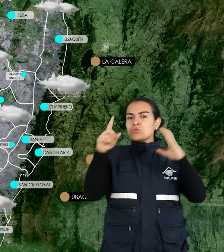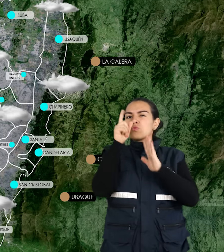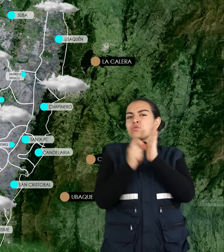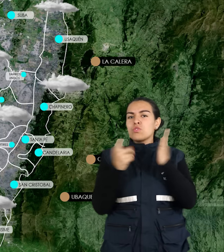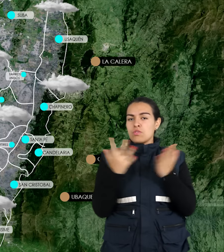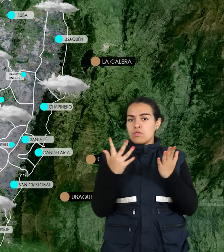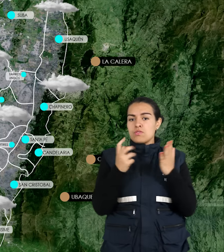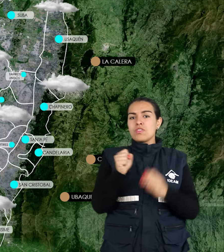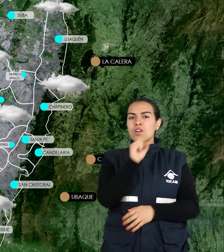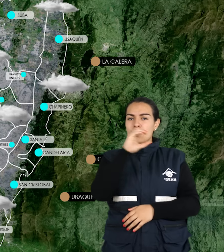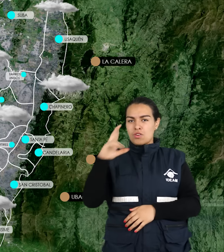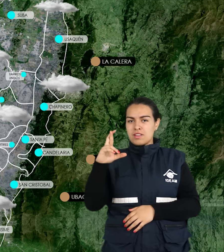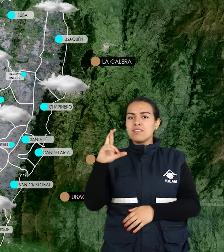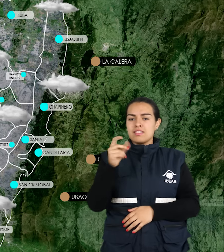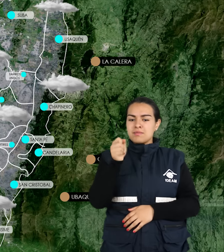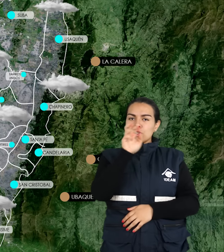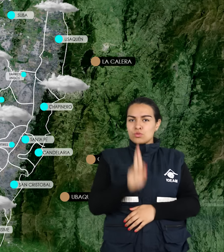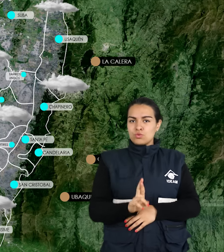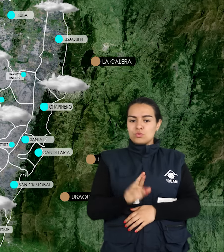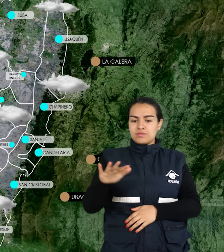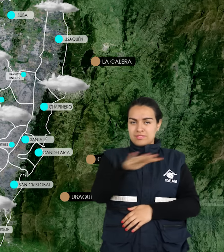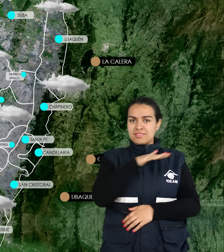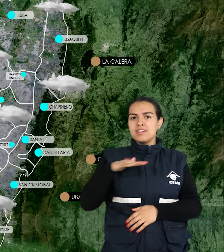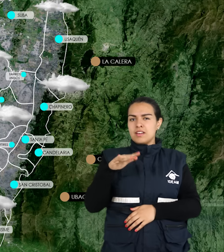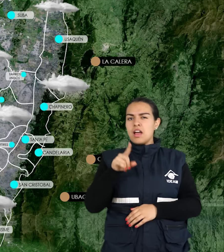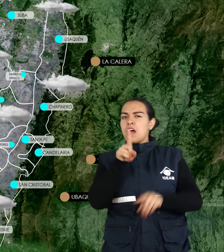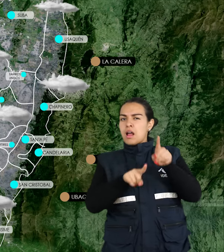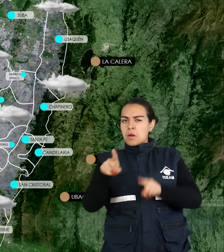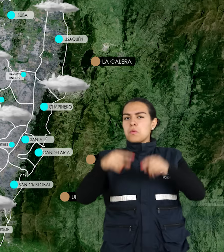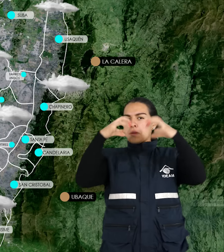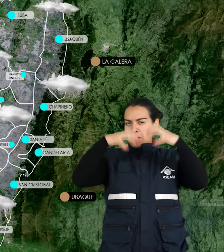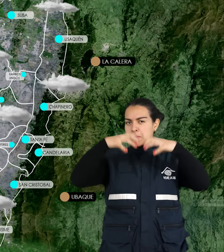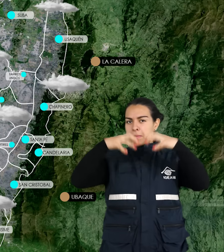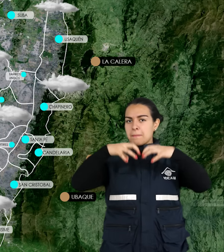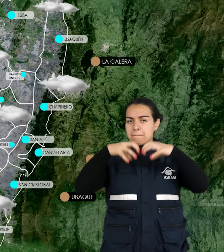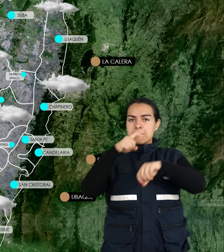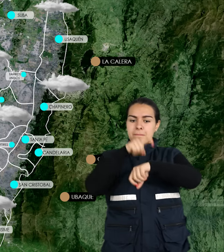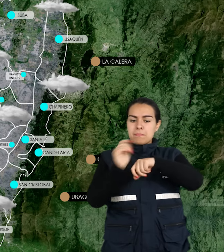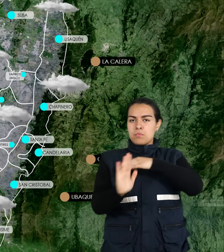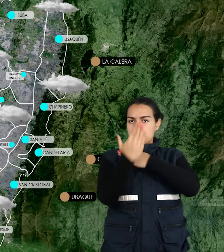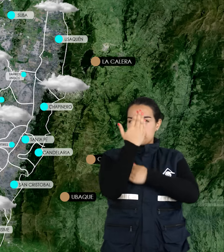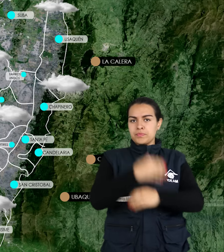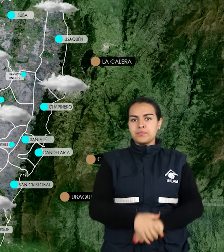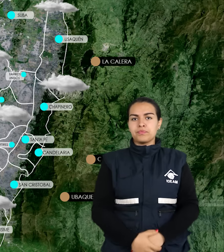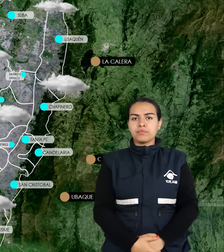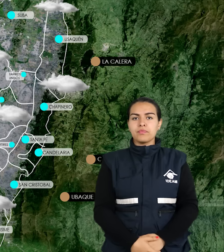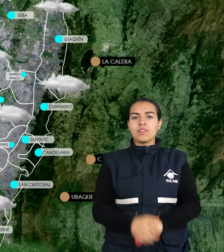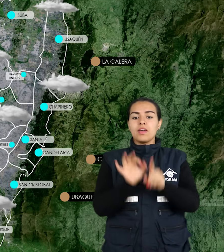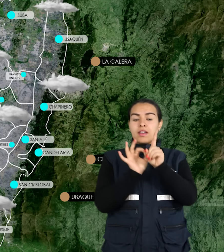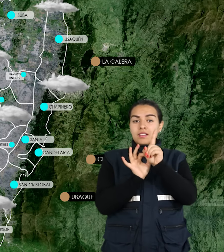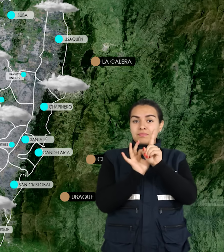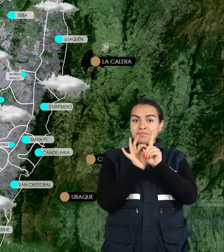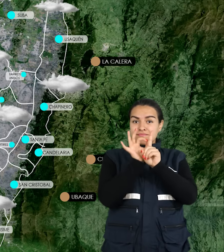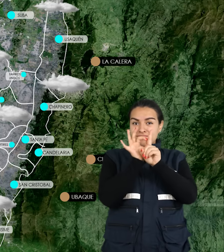salvo en algunos sectores del oriente y sur del área donde son estimadas algunas precipitaciones en horas de la madrugada. La